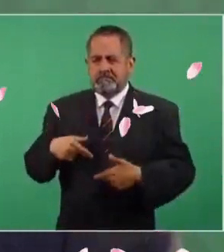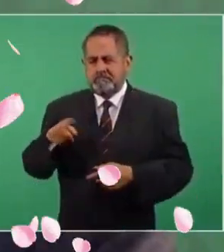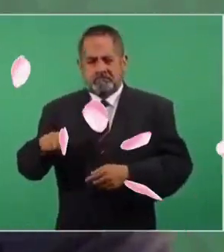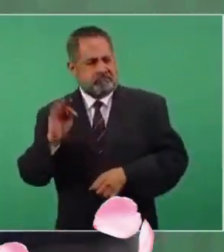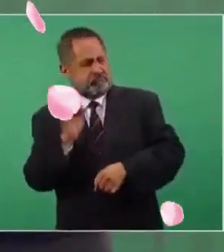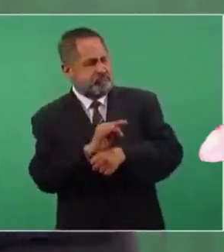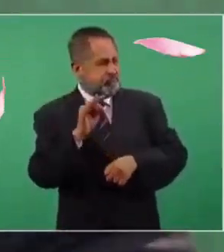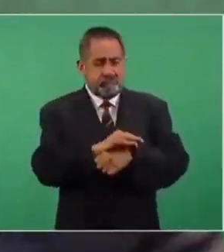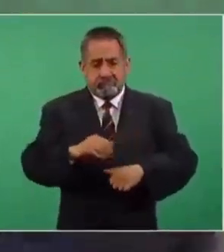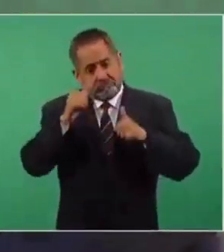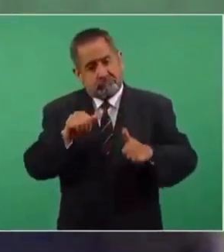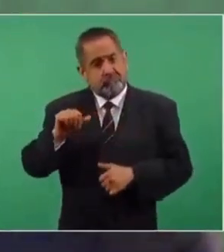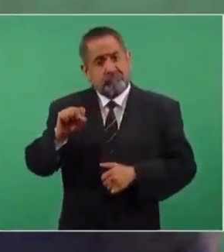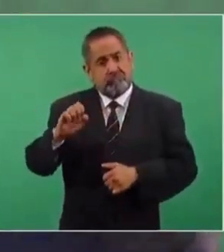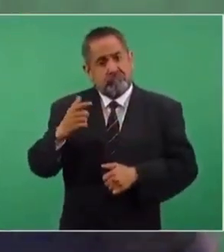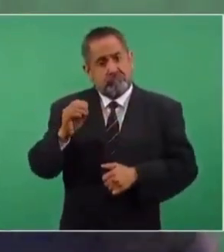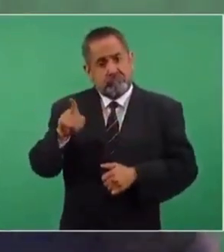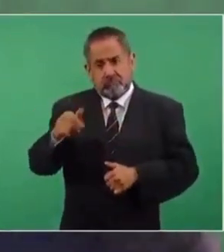a eso está dedicada.